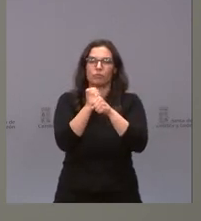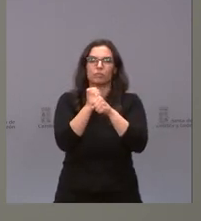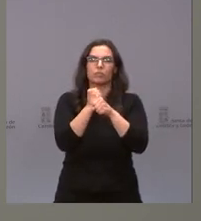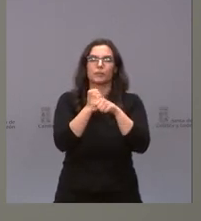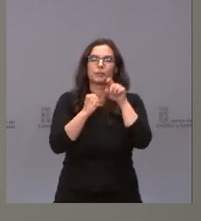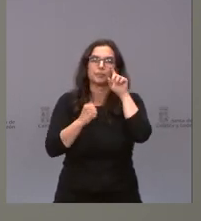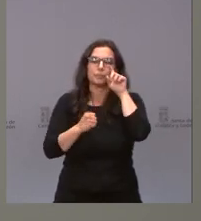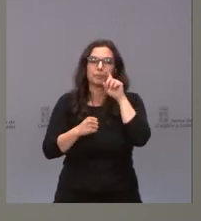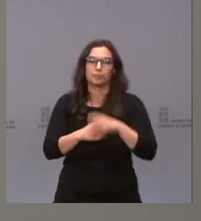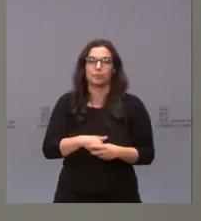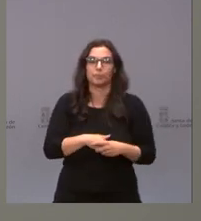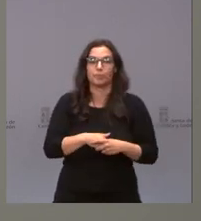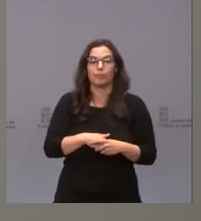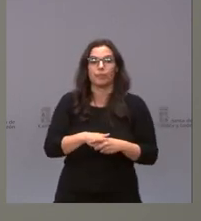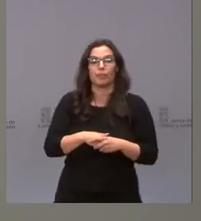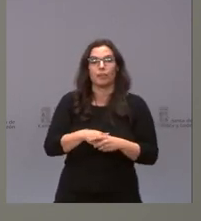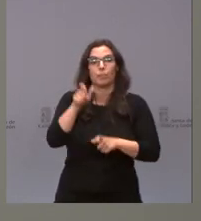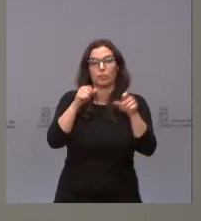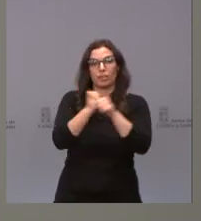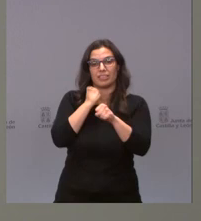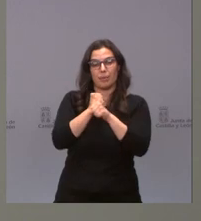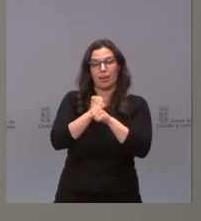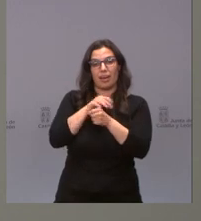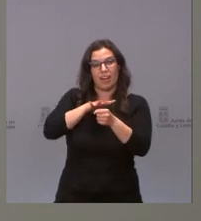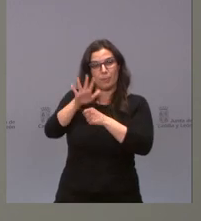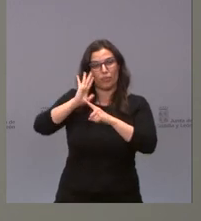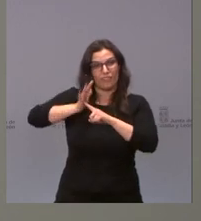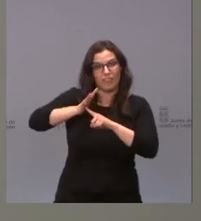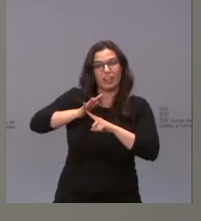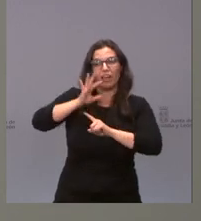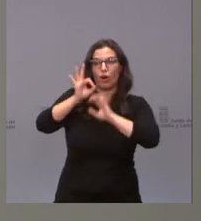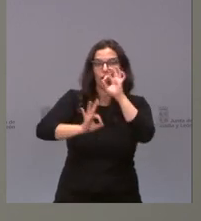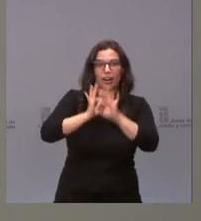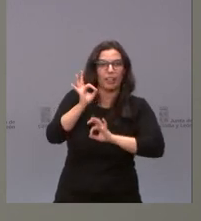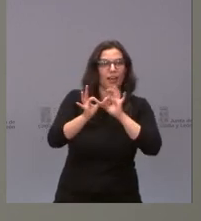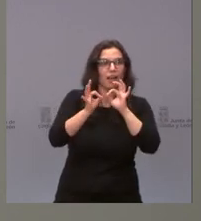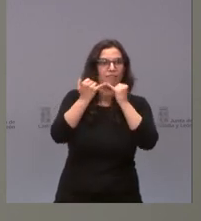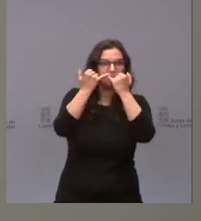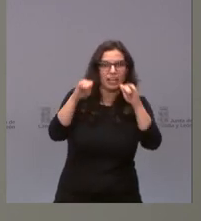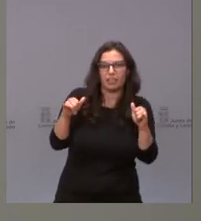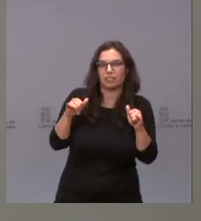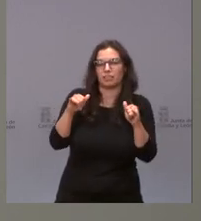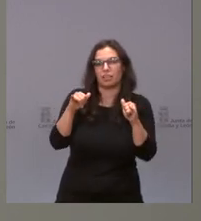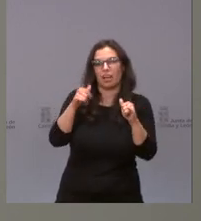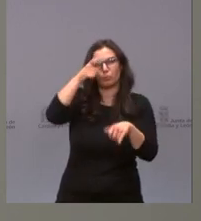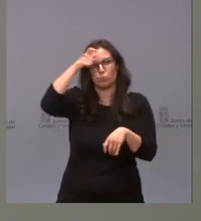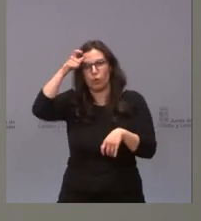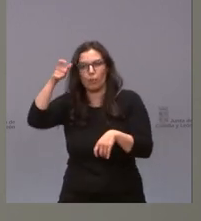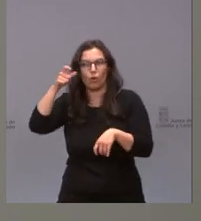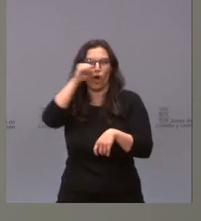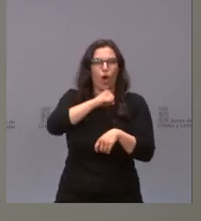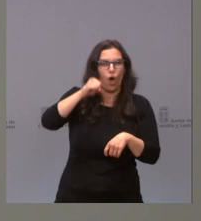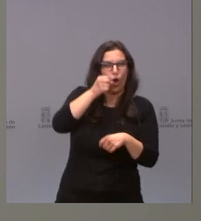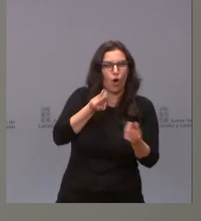empleo los feriantes de esta comunidad y los organizadores de fiestas en los pueblos las orquestas